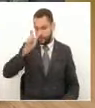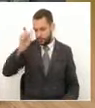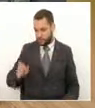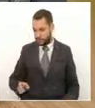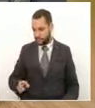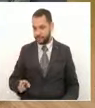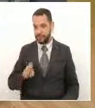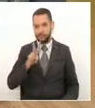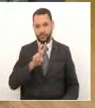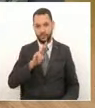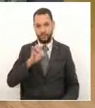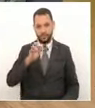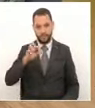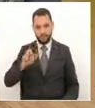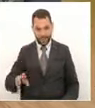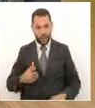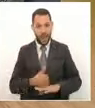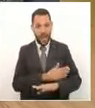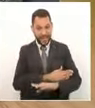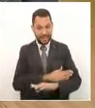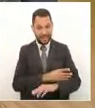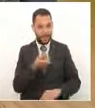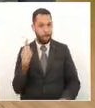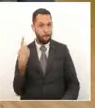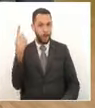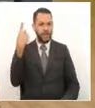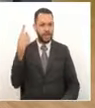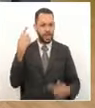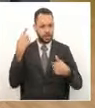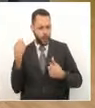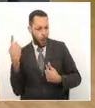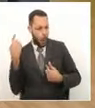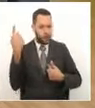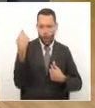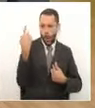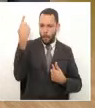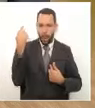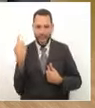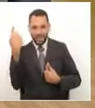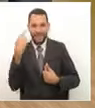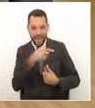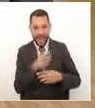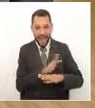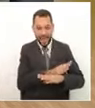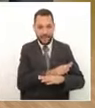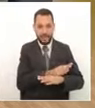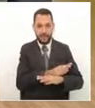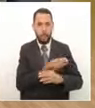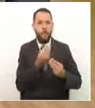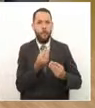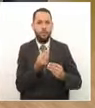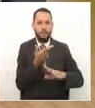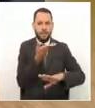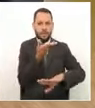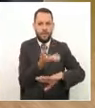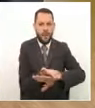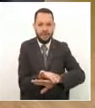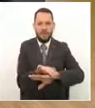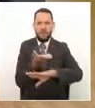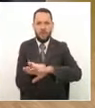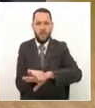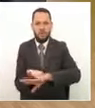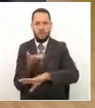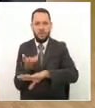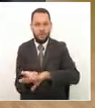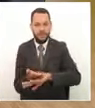era candidato como tal en su plan de gobierno fueron muchas las propuestas en materia de salud que planteó